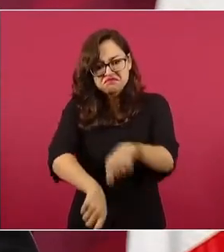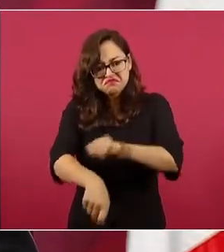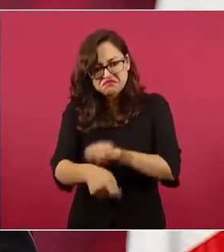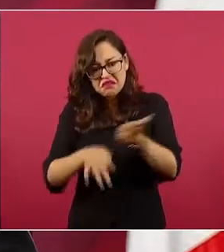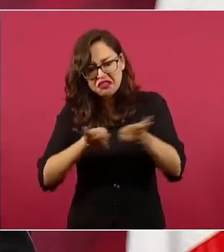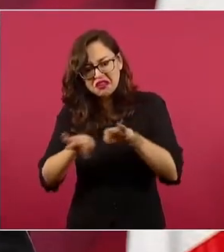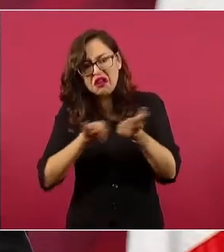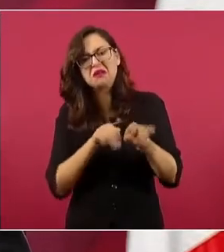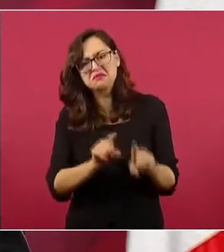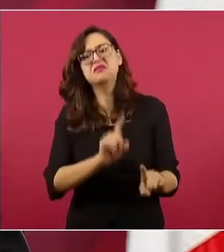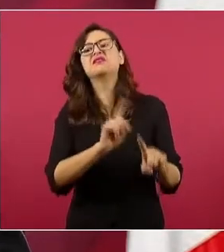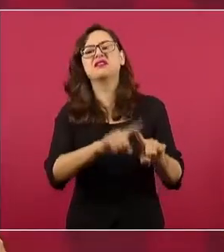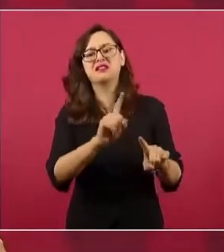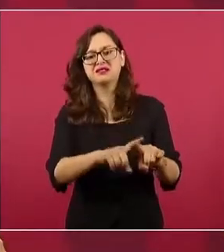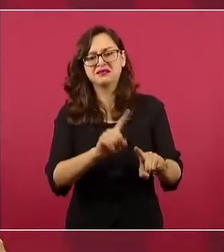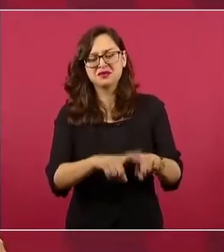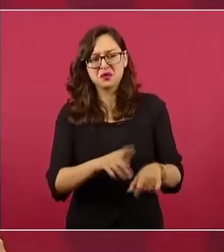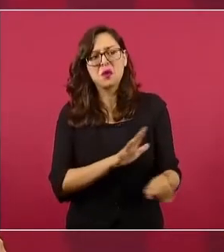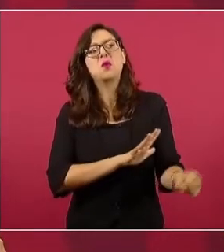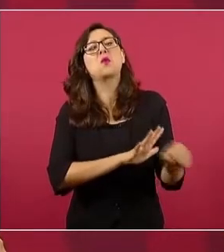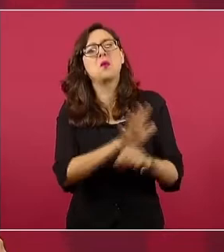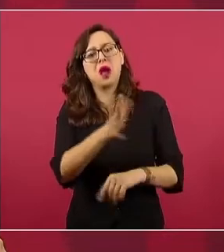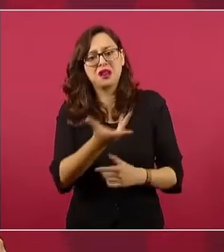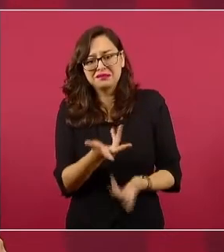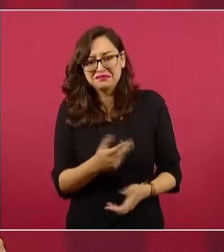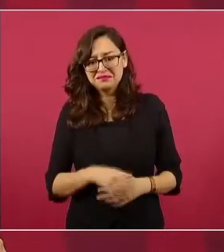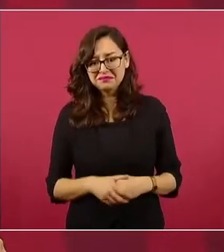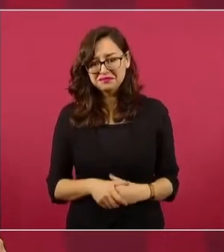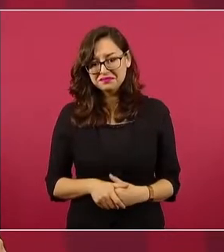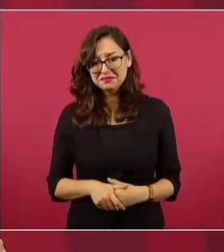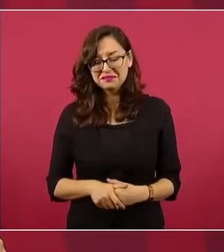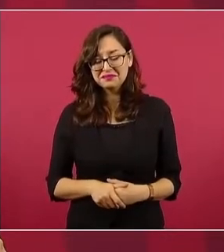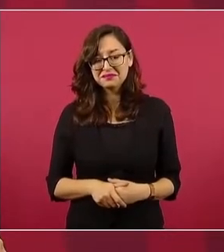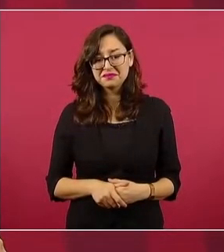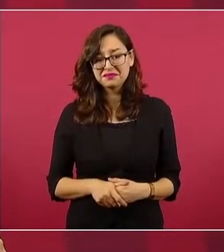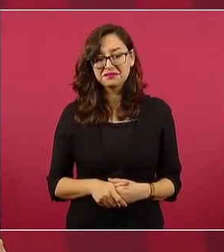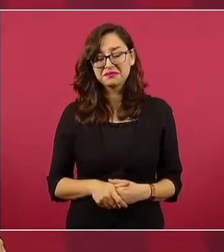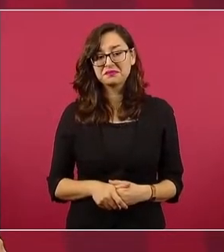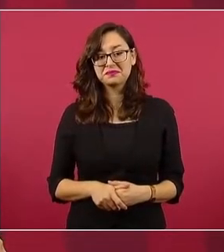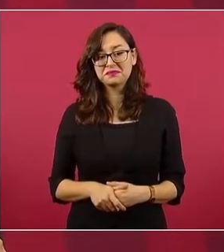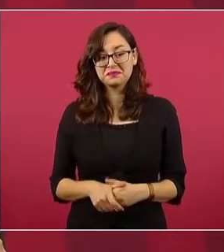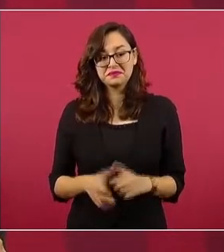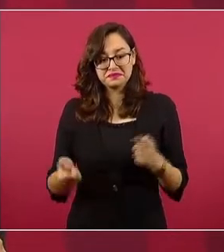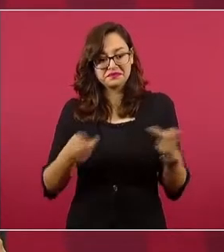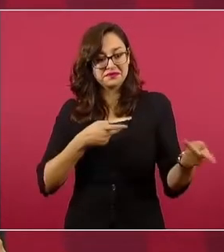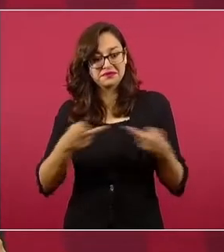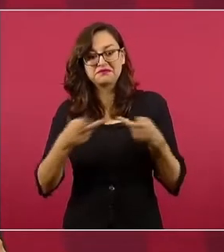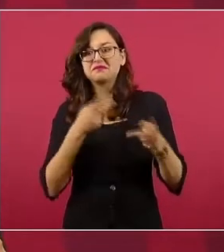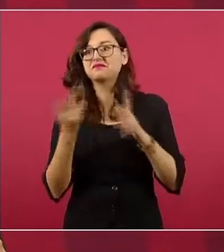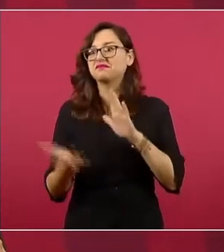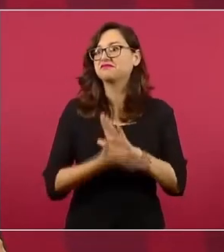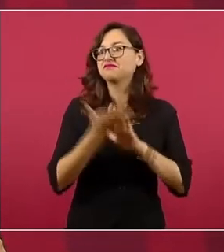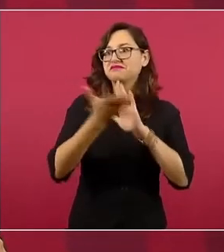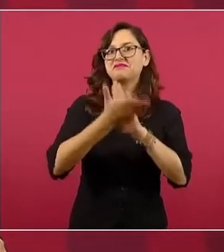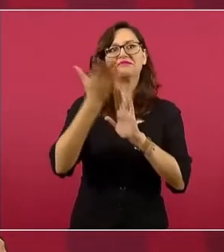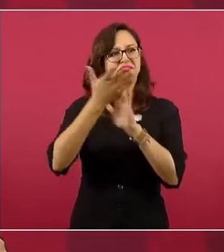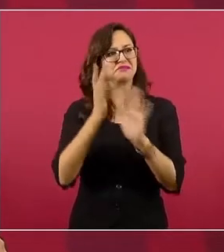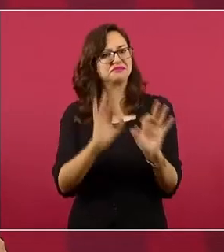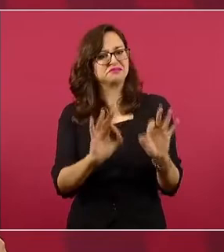ese plan de infraestructura?